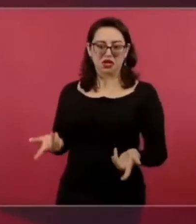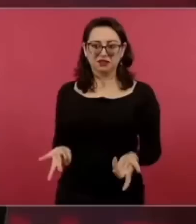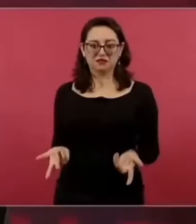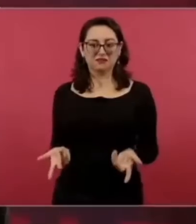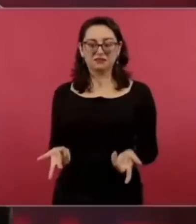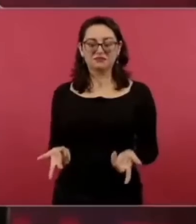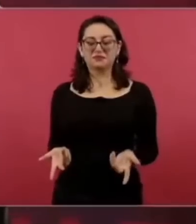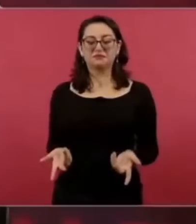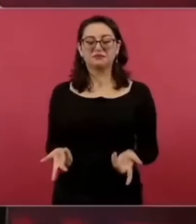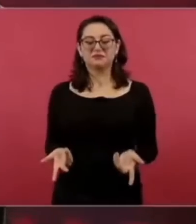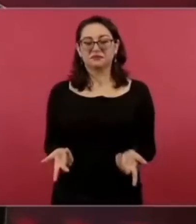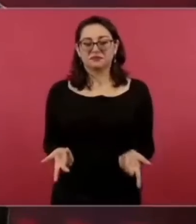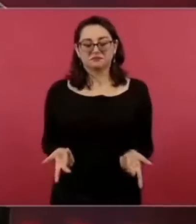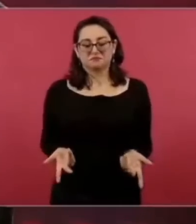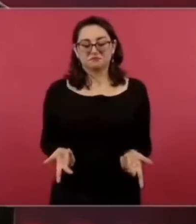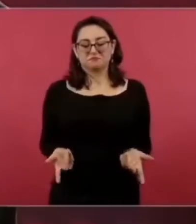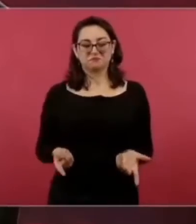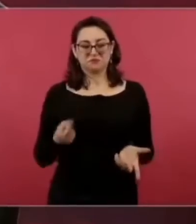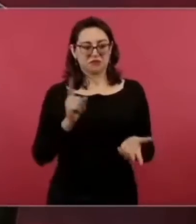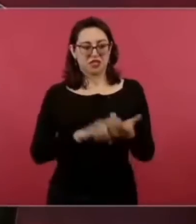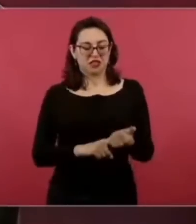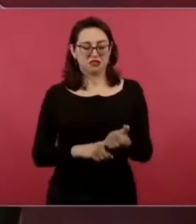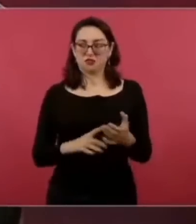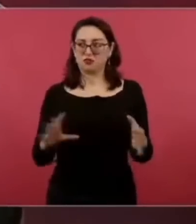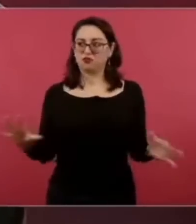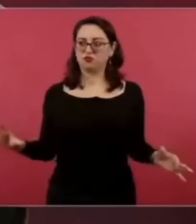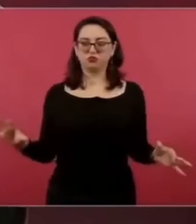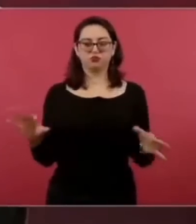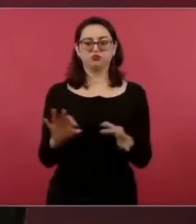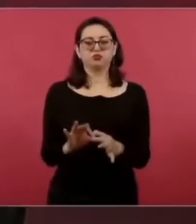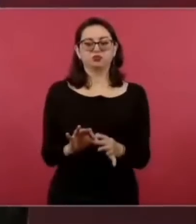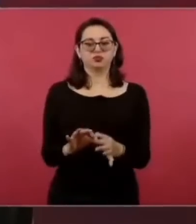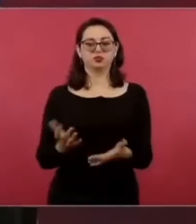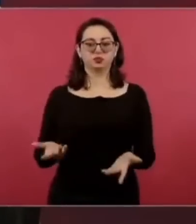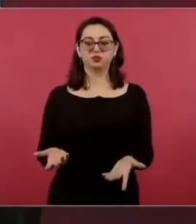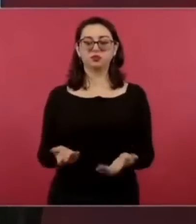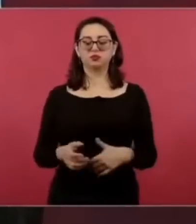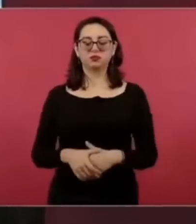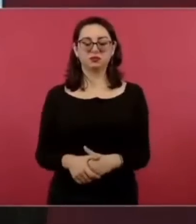porque son de los reductos que han quedado